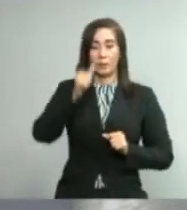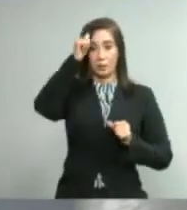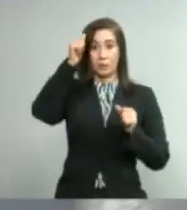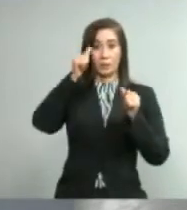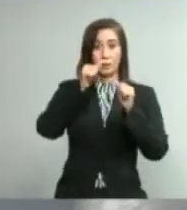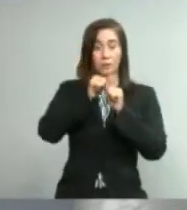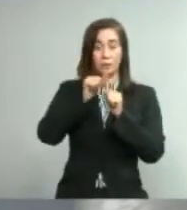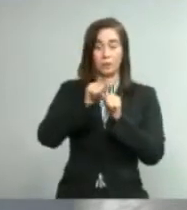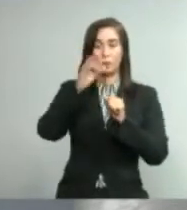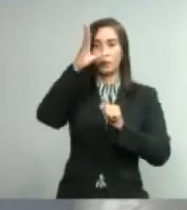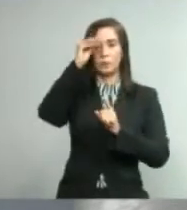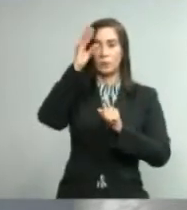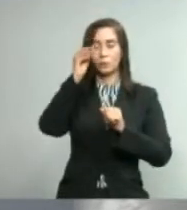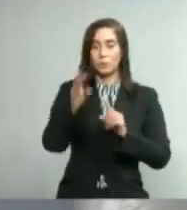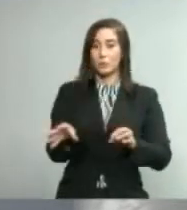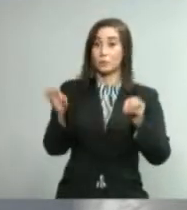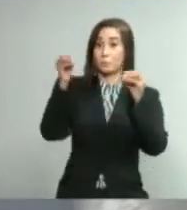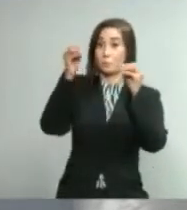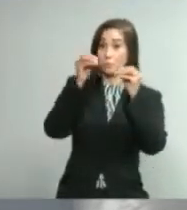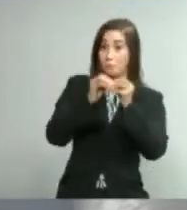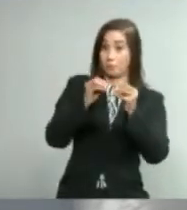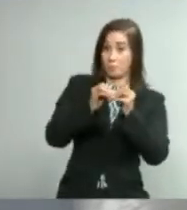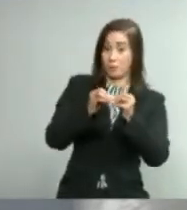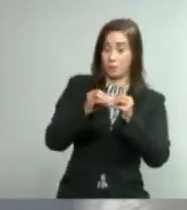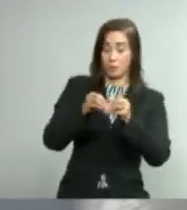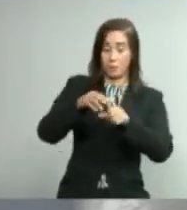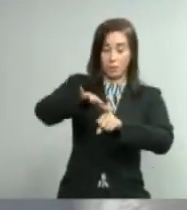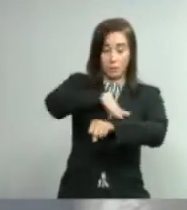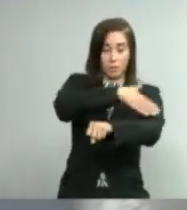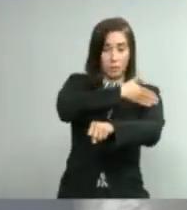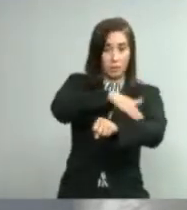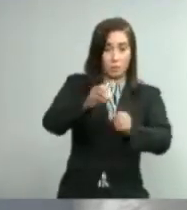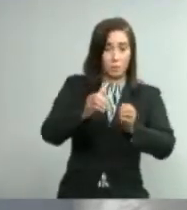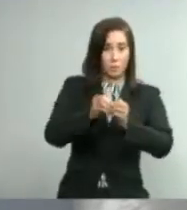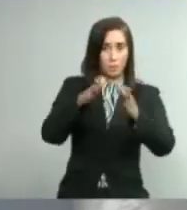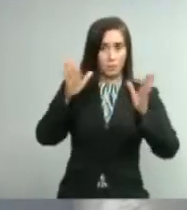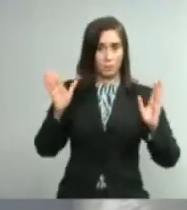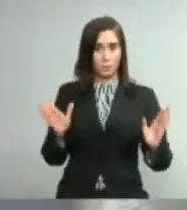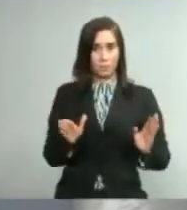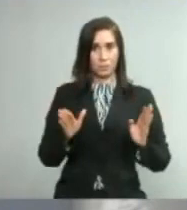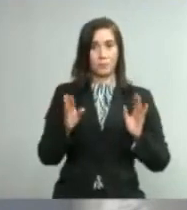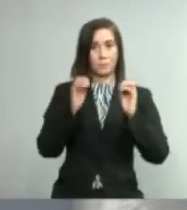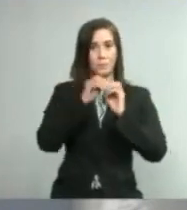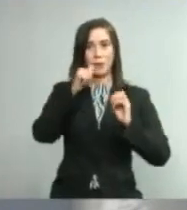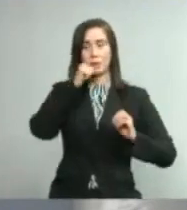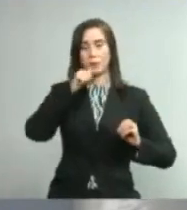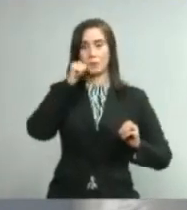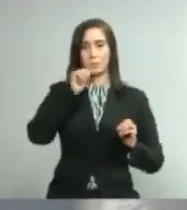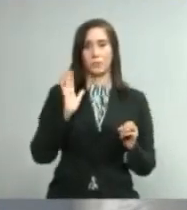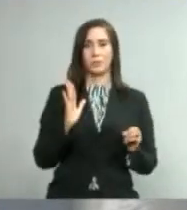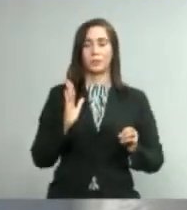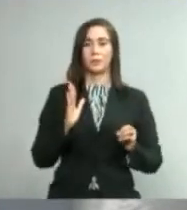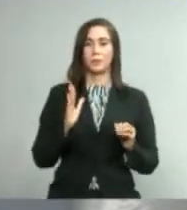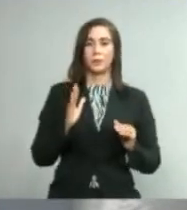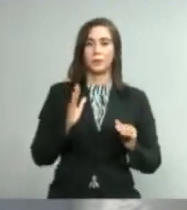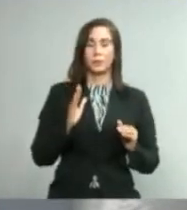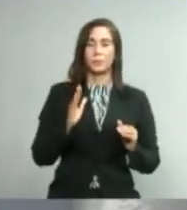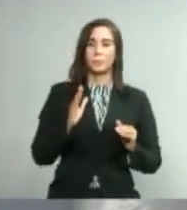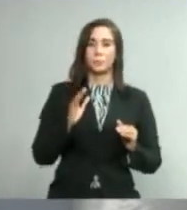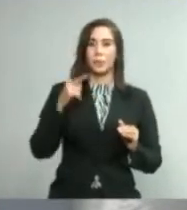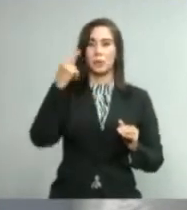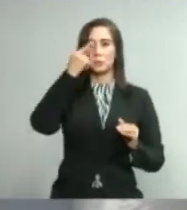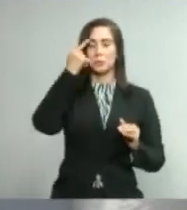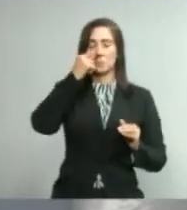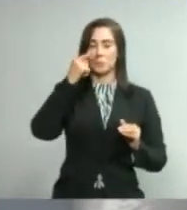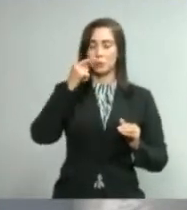públicos laborales mucho más expuestos, digo yo, que las mujeres. No creo que esto tenga que ver